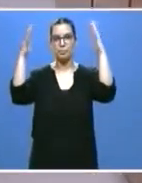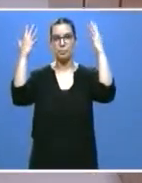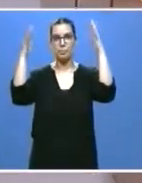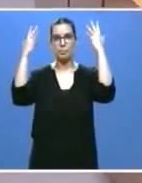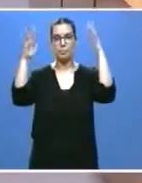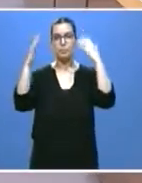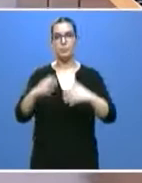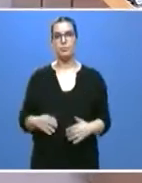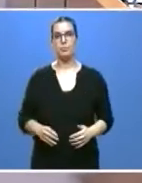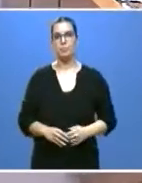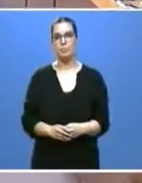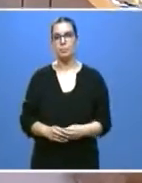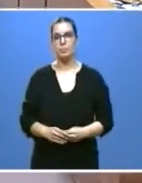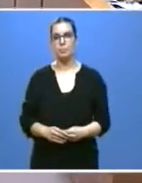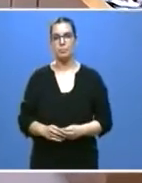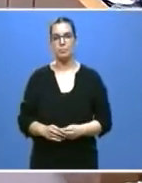Buscamos con ello